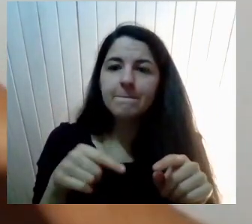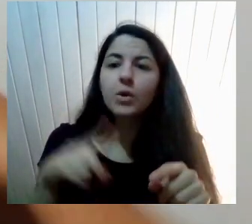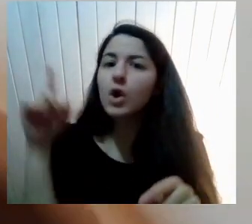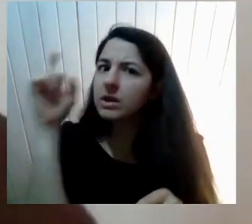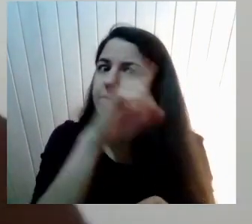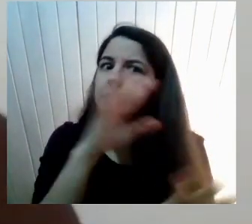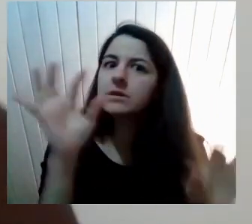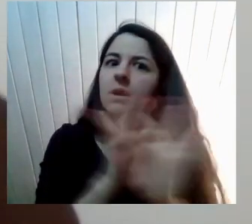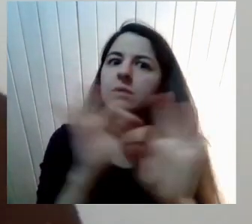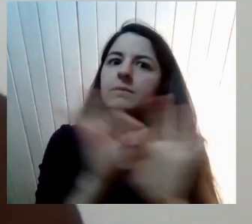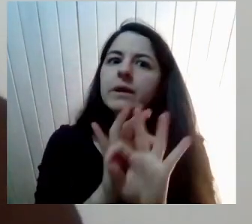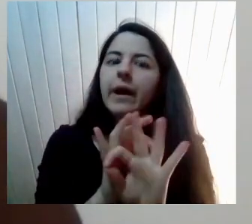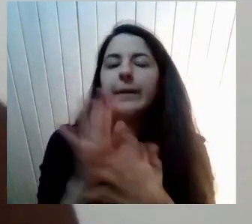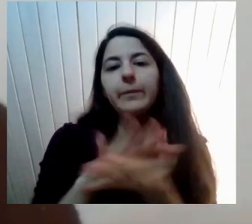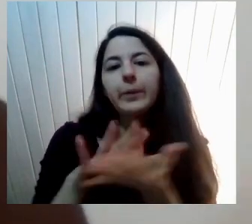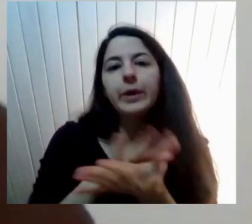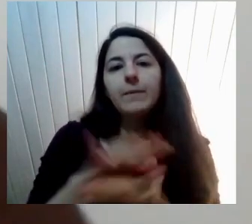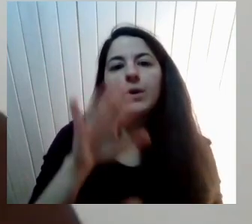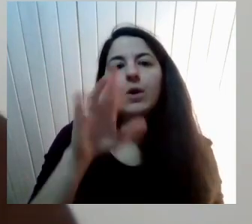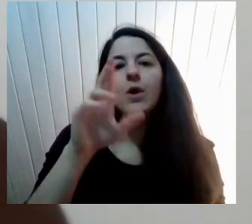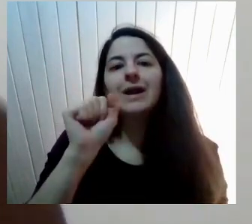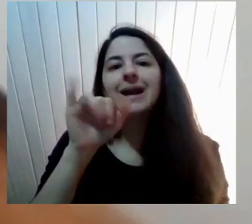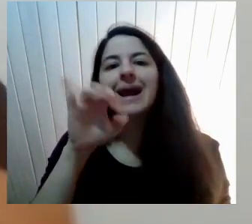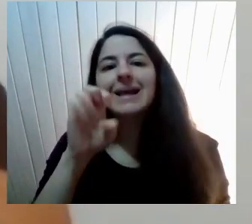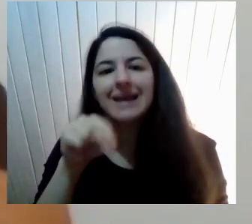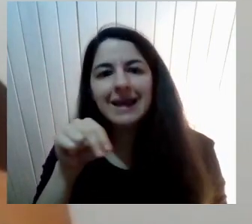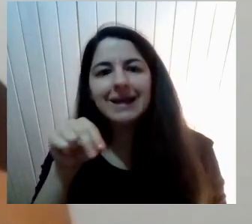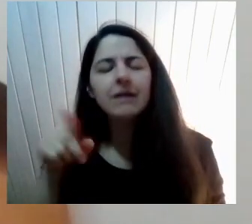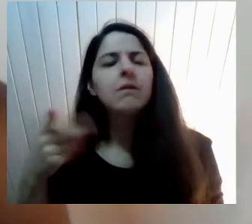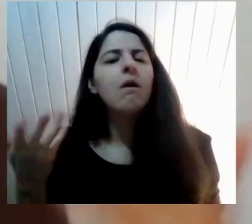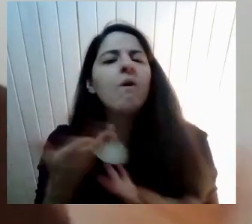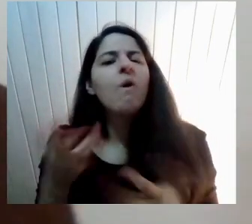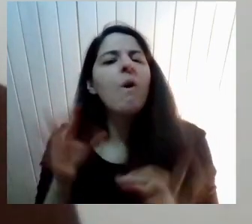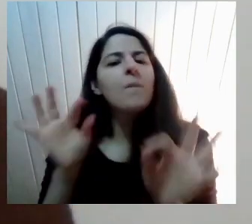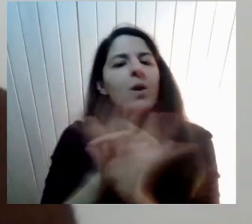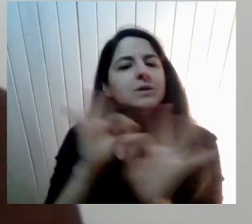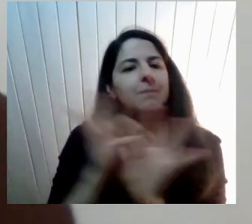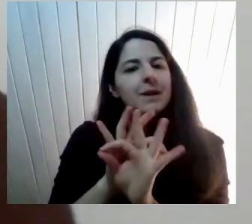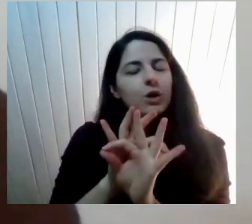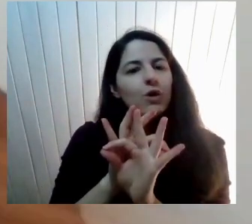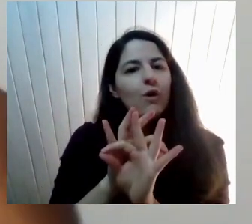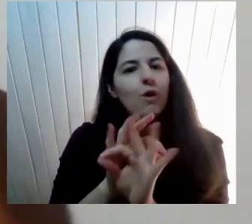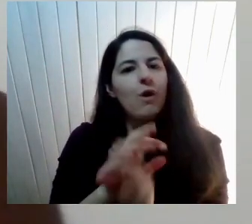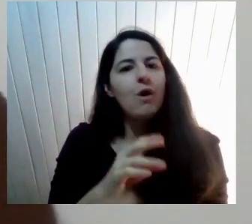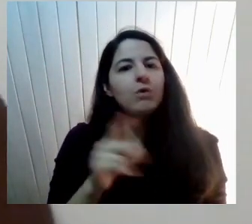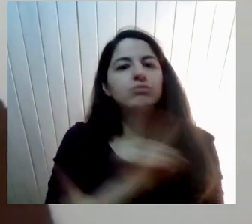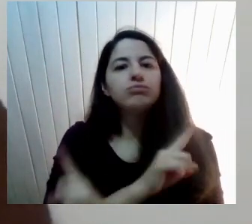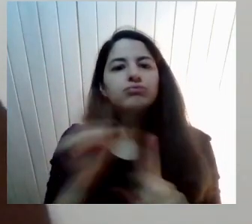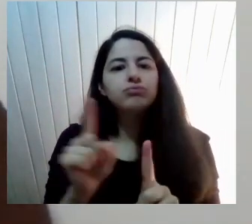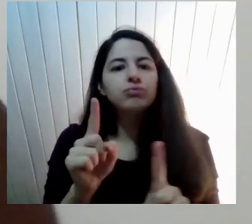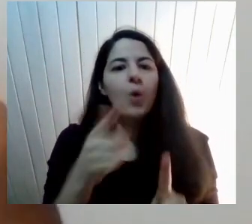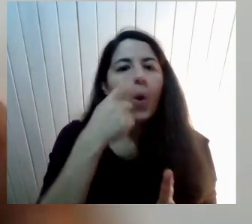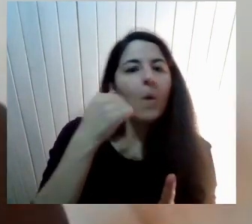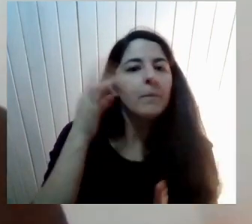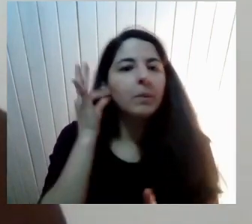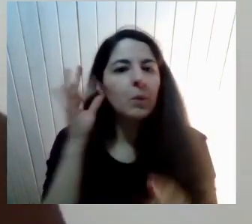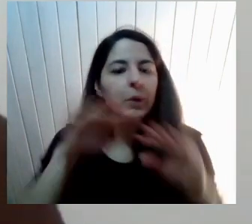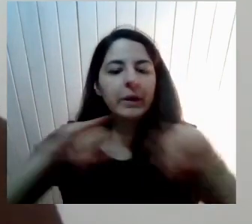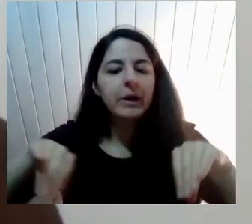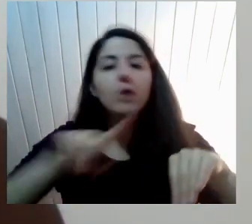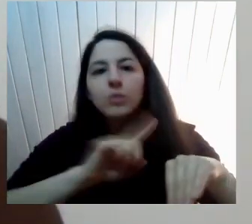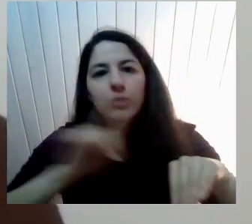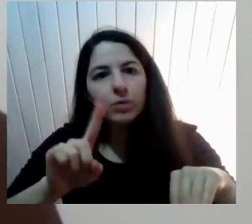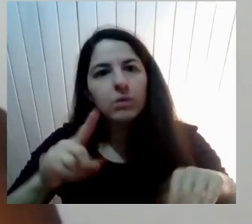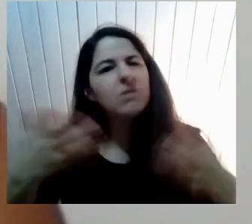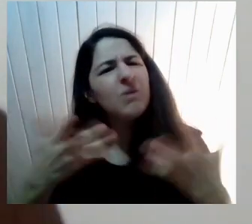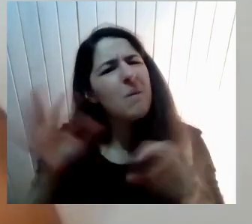La rayen De lo no binario Cómo le explico A mi propia madre Cómo es una persona Que se considera no binario Hay un problema Y hay